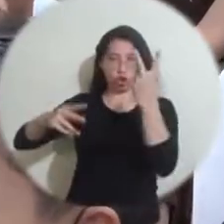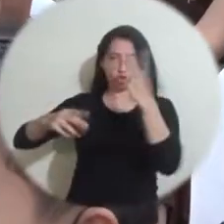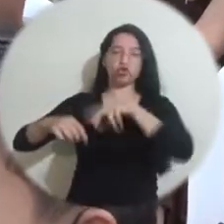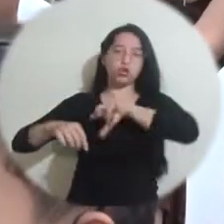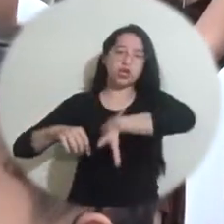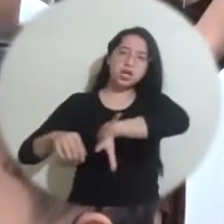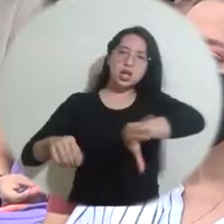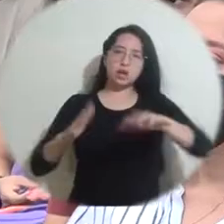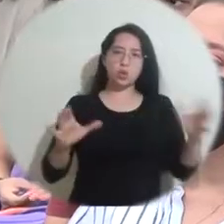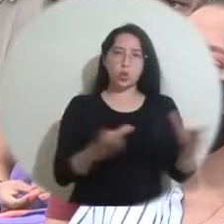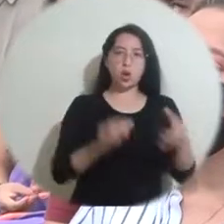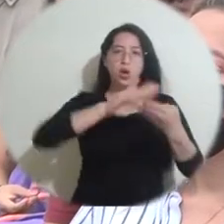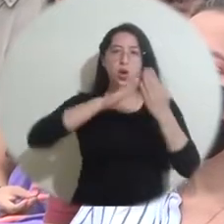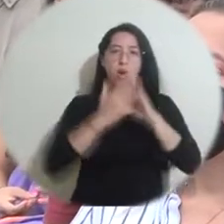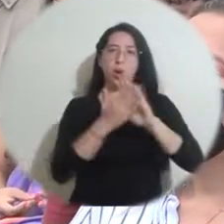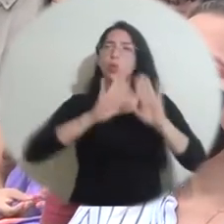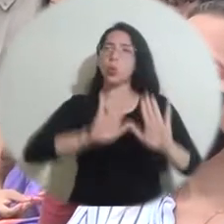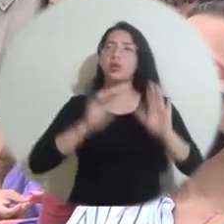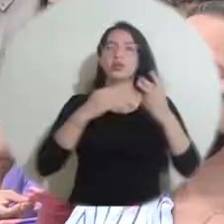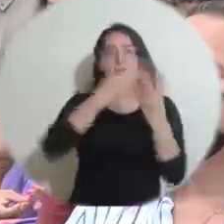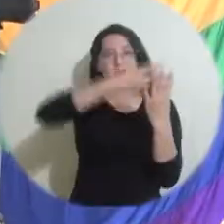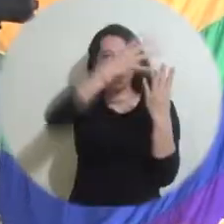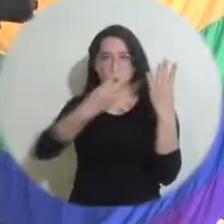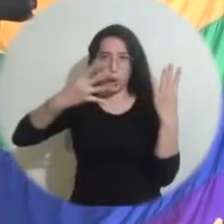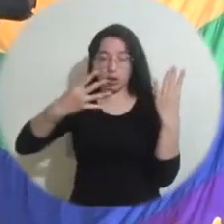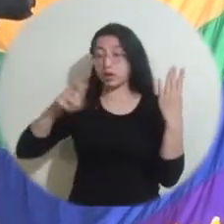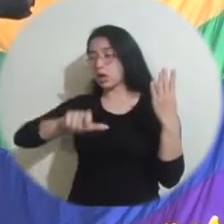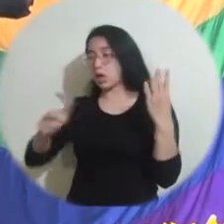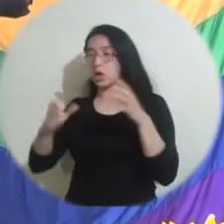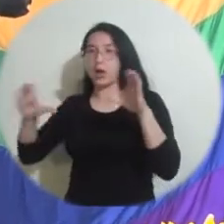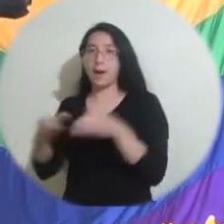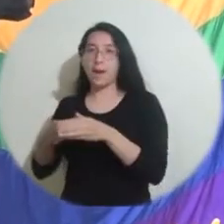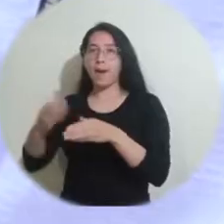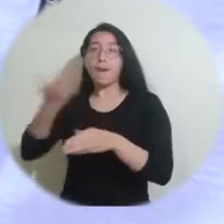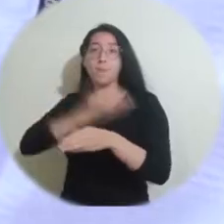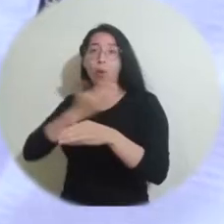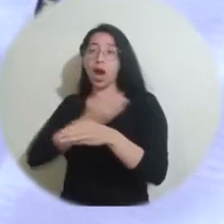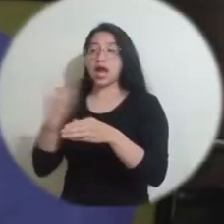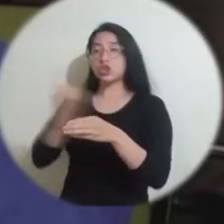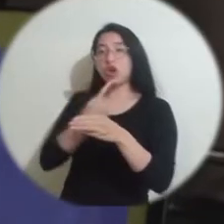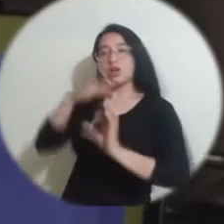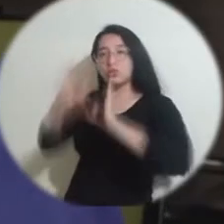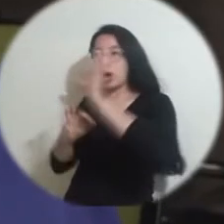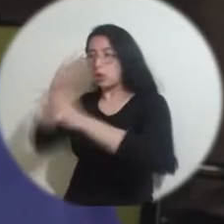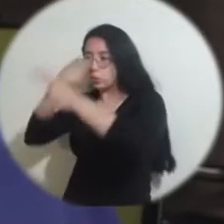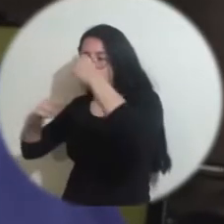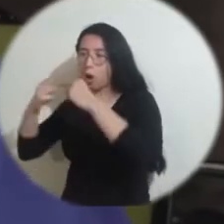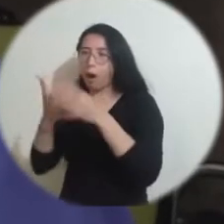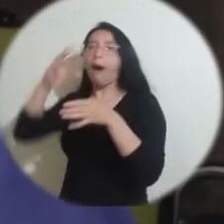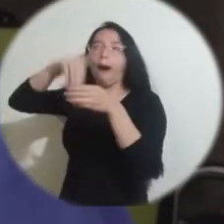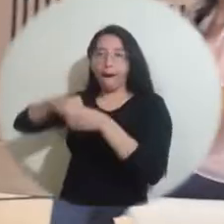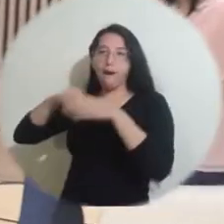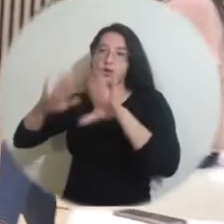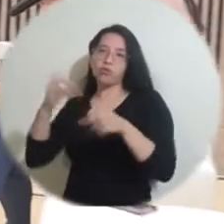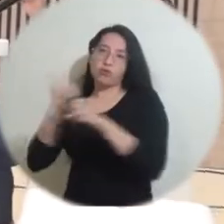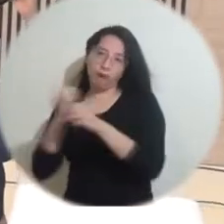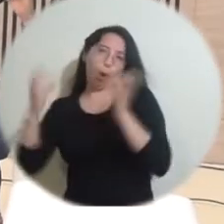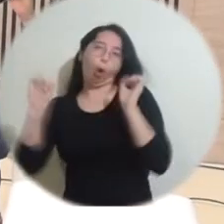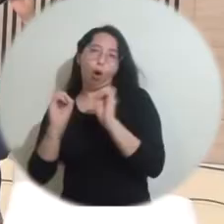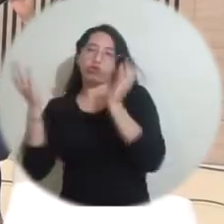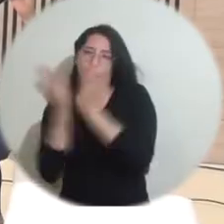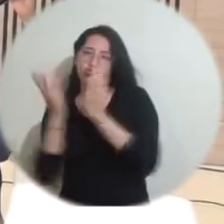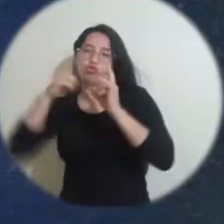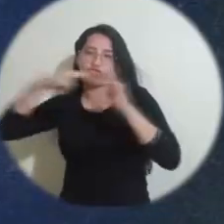importantes espacios de diálogo, uno con miembros de la comunidad LGBTIQ+, y otro con mujeres cabeza de hogar que hacen